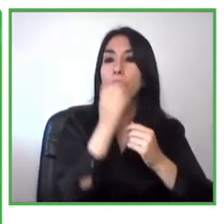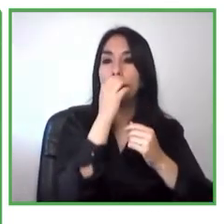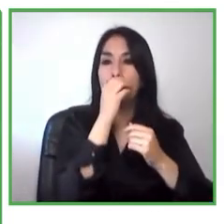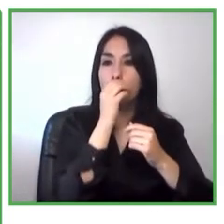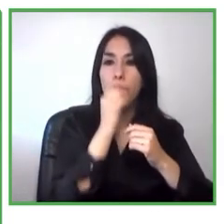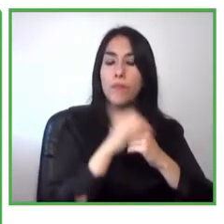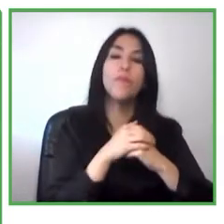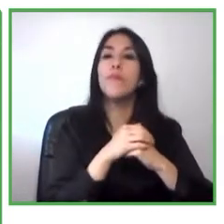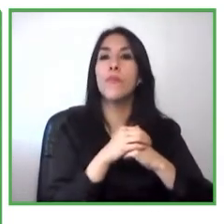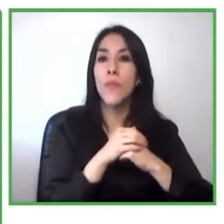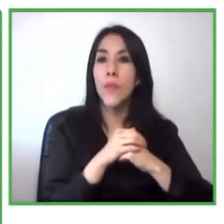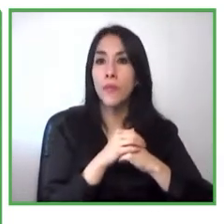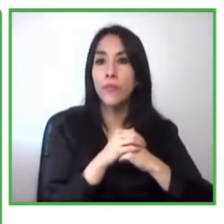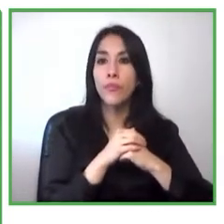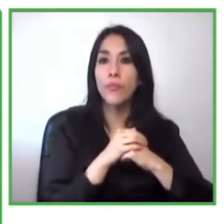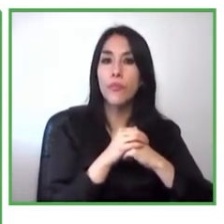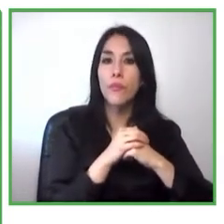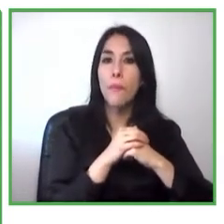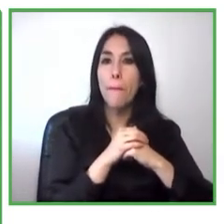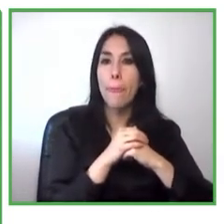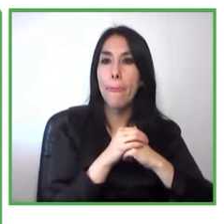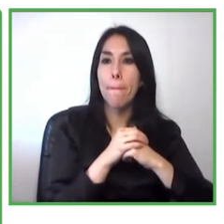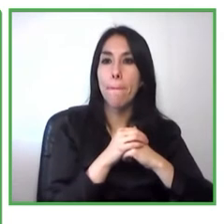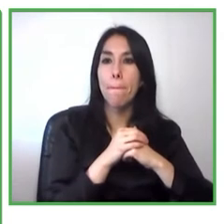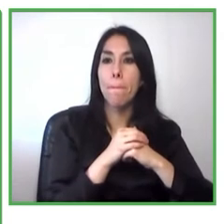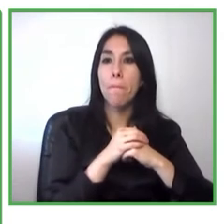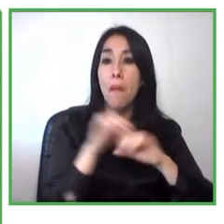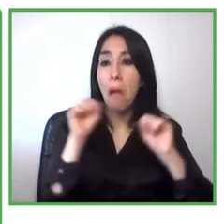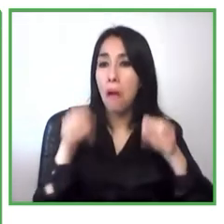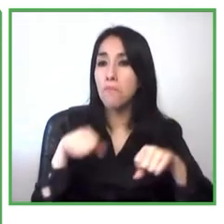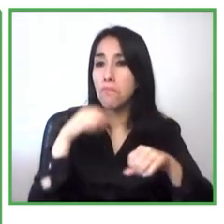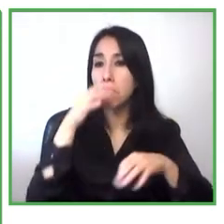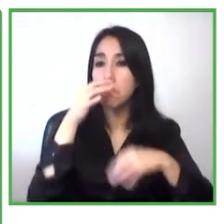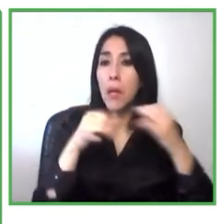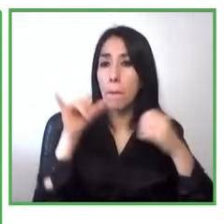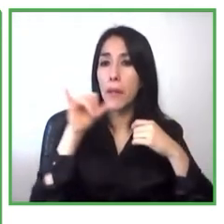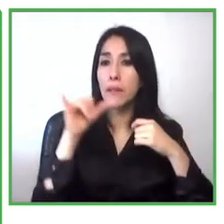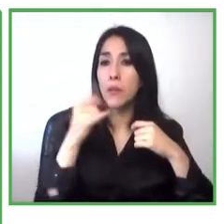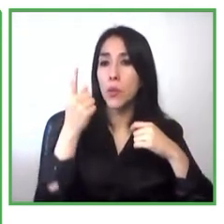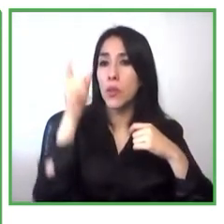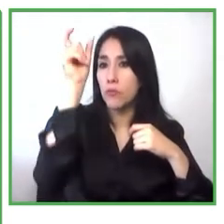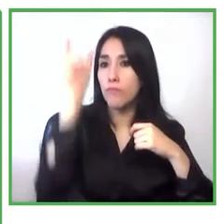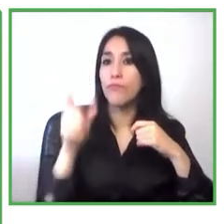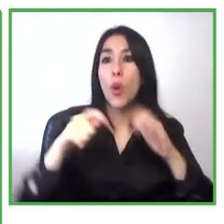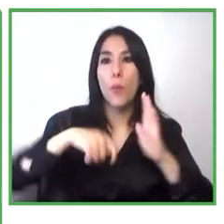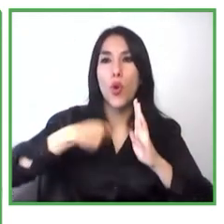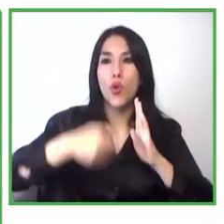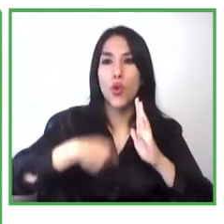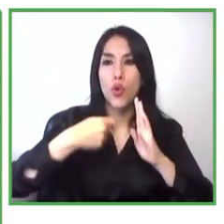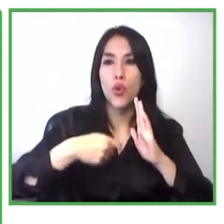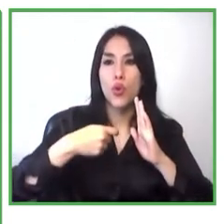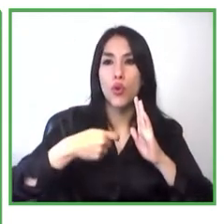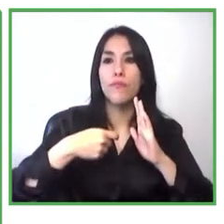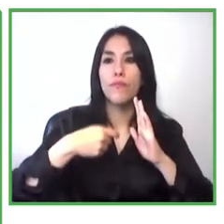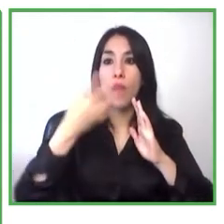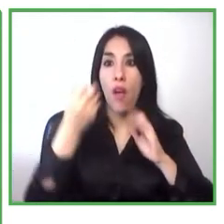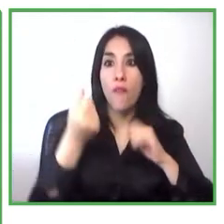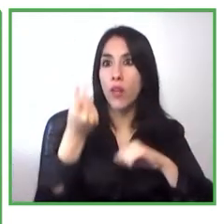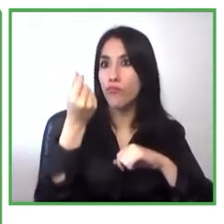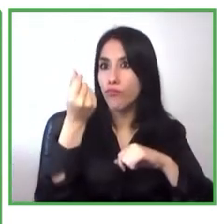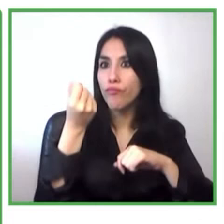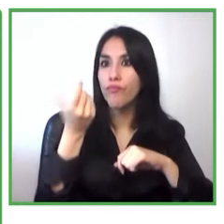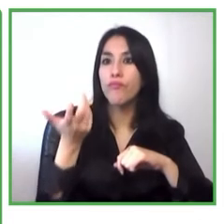puedo hablarles también acerca de este proyecto en cifras tenemos hecho una